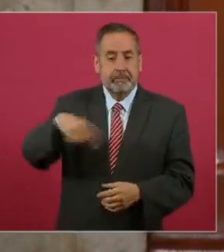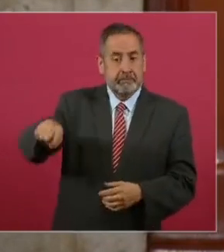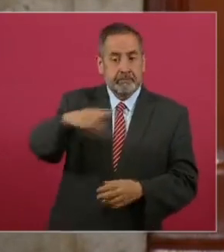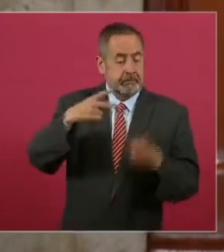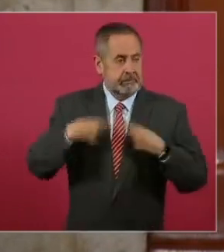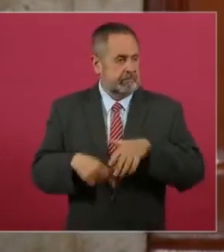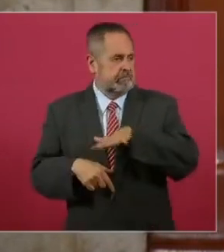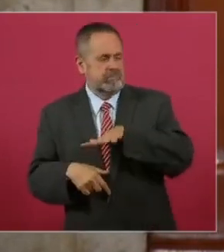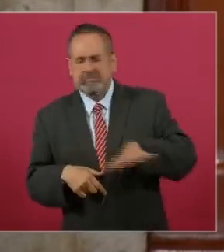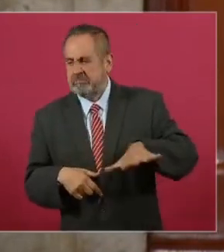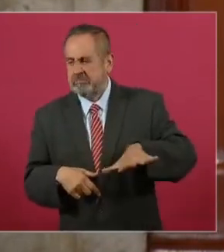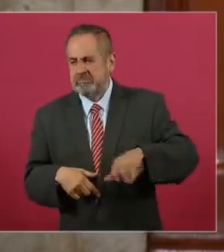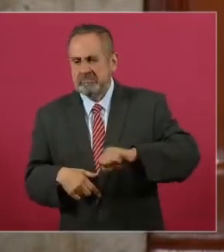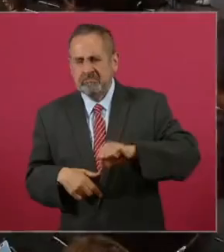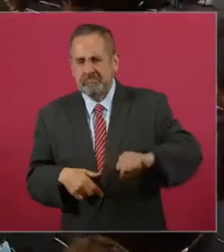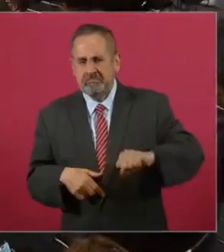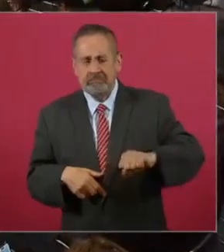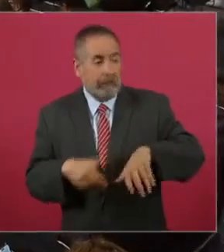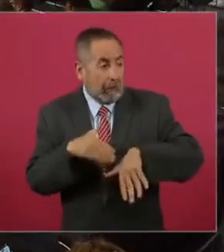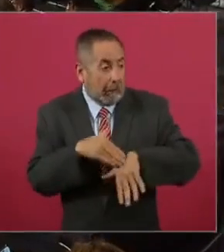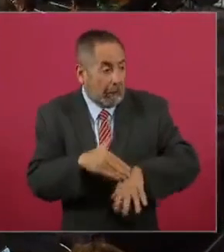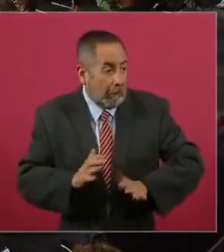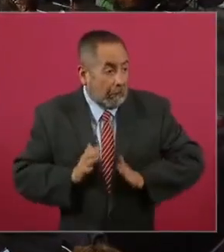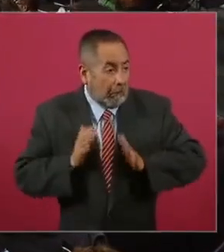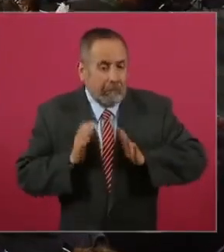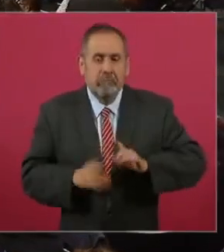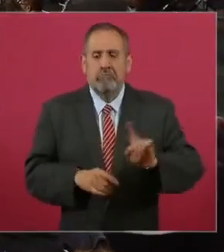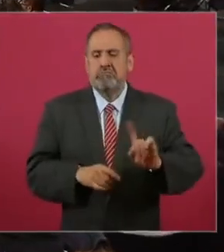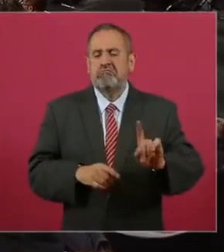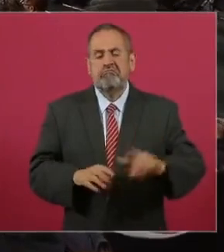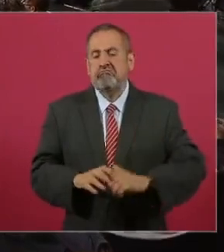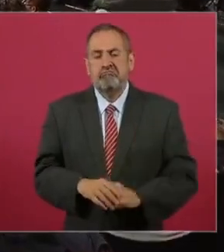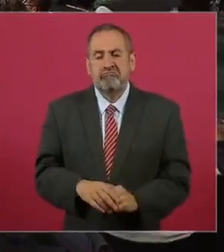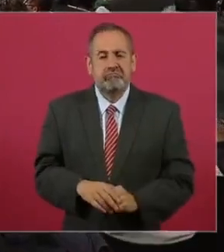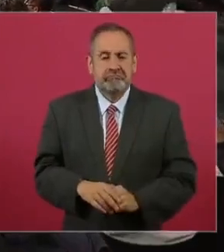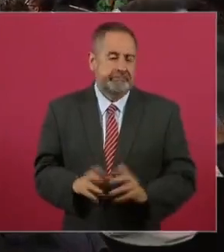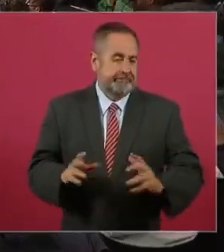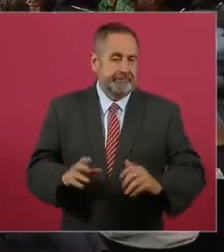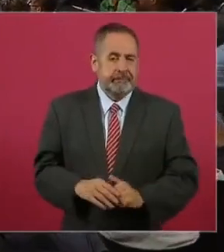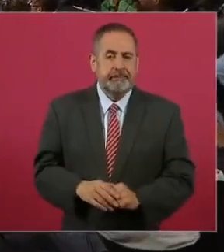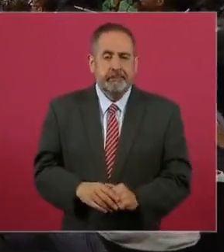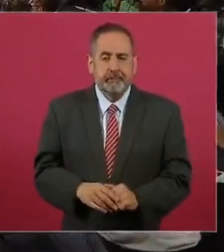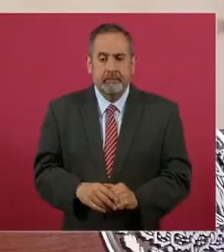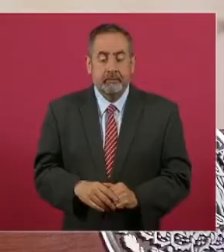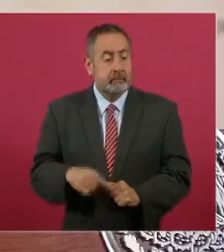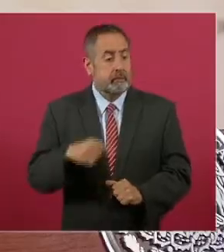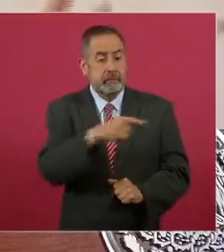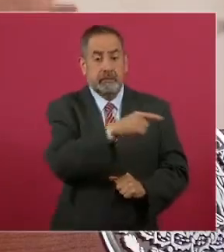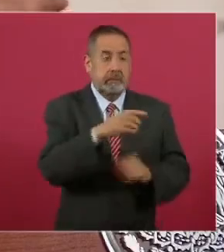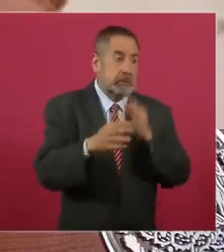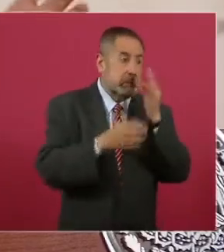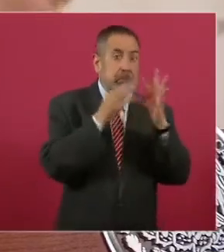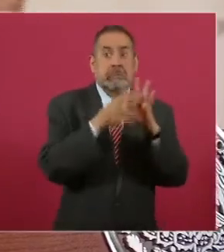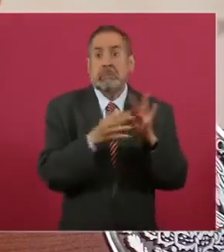gente no, no se deja. Y están inflando,